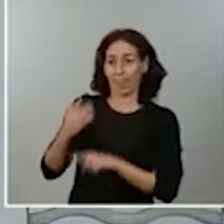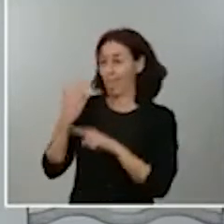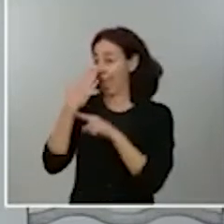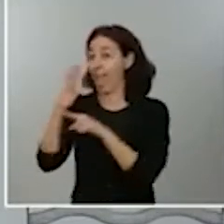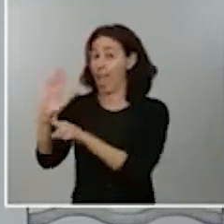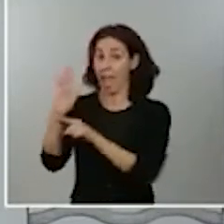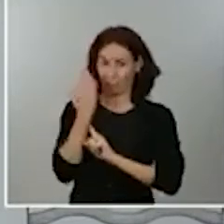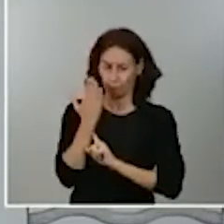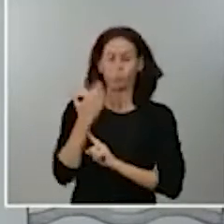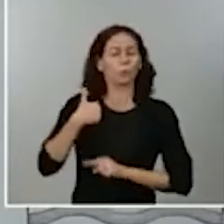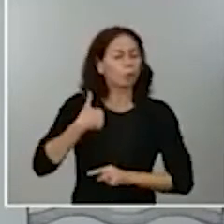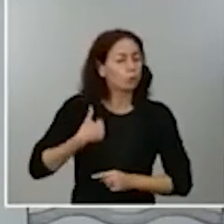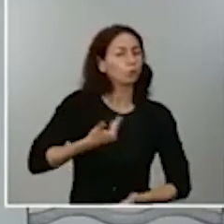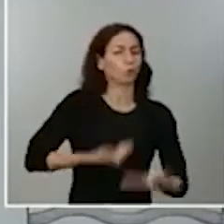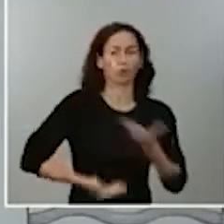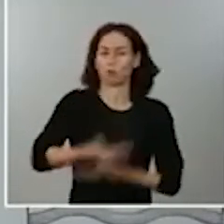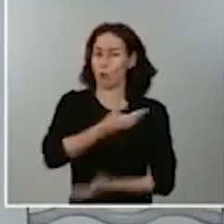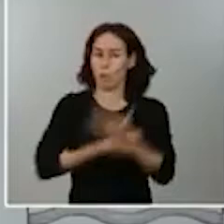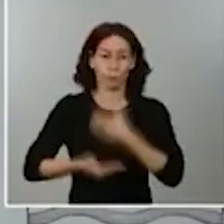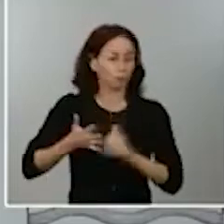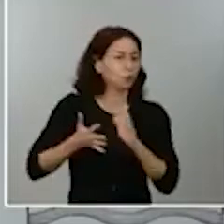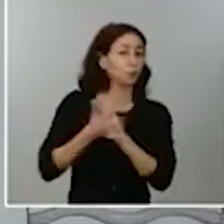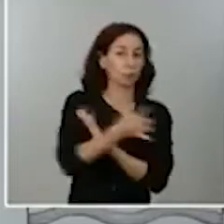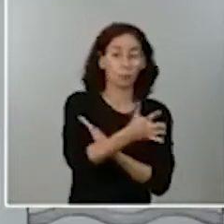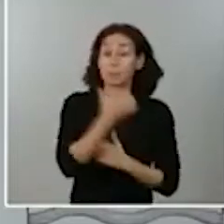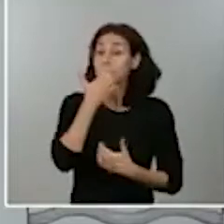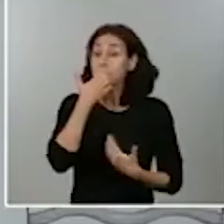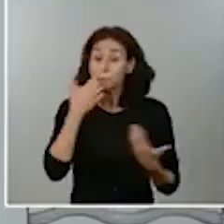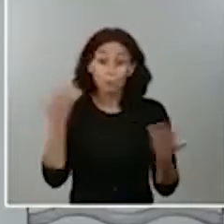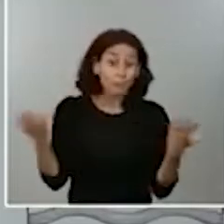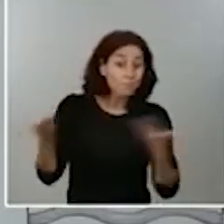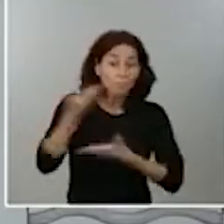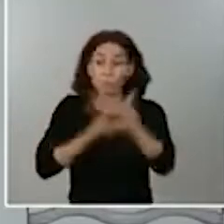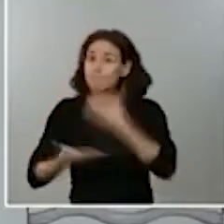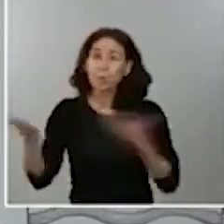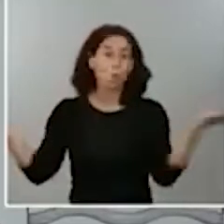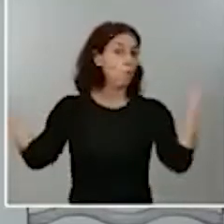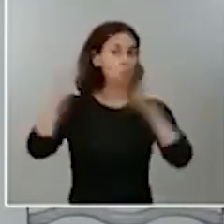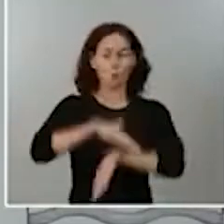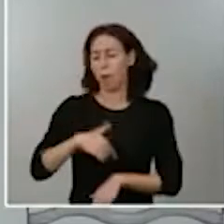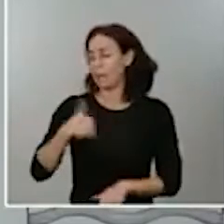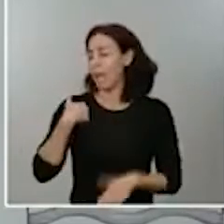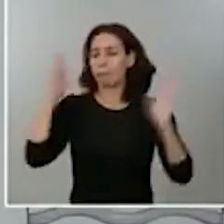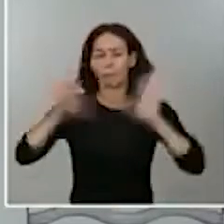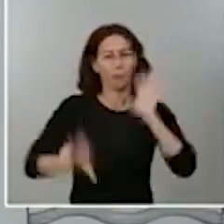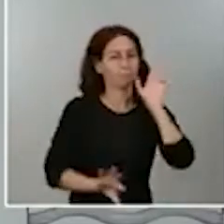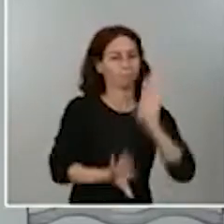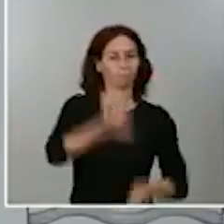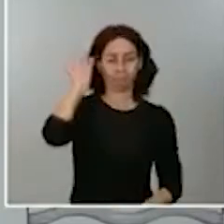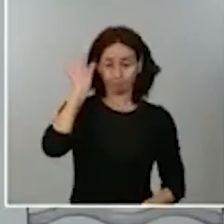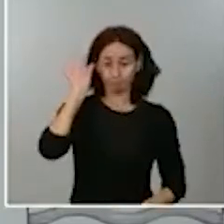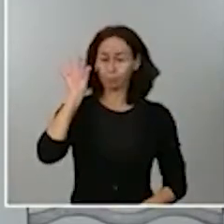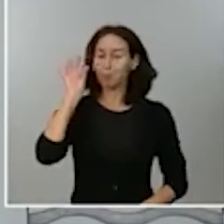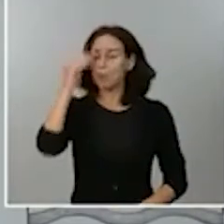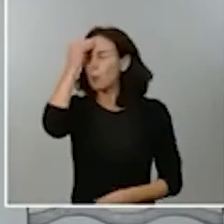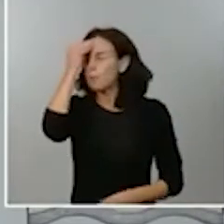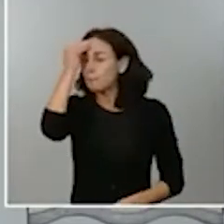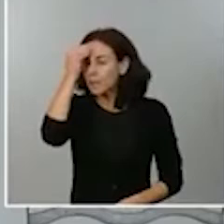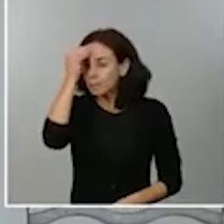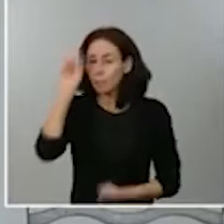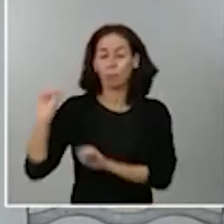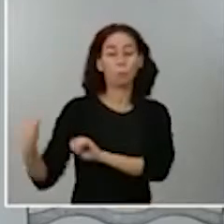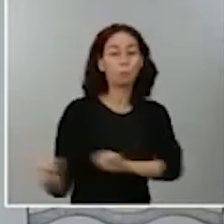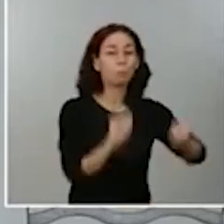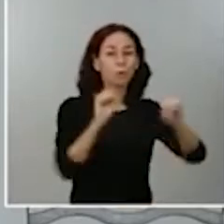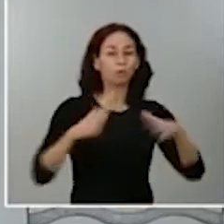pero cuando hay que actuar hay que actuar. Y eso es lo que hemos hecho, pensando siempre en la protección de la salud. Yo no quiero pensar que no haya por parte de las